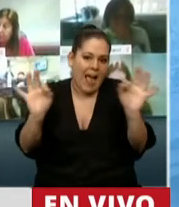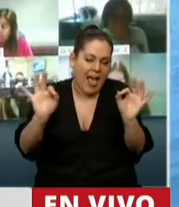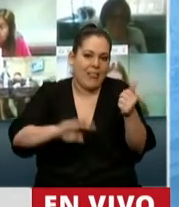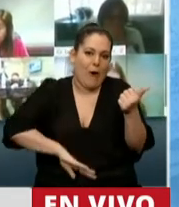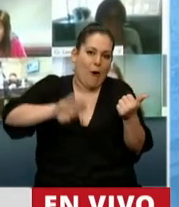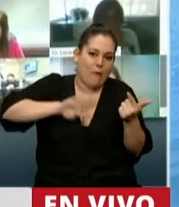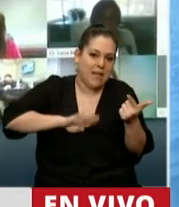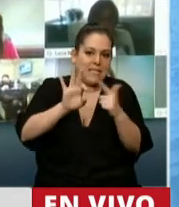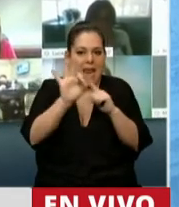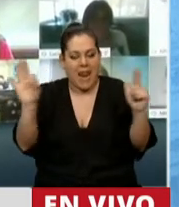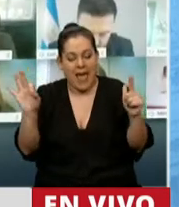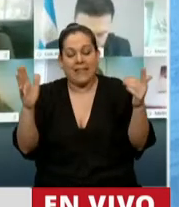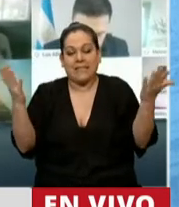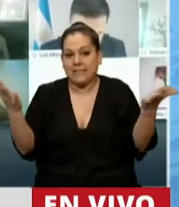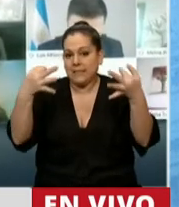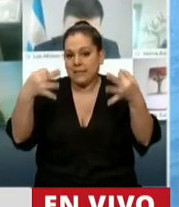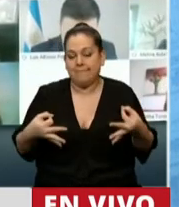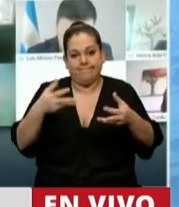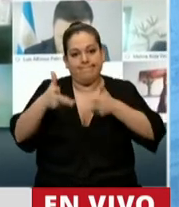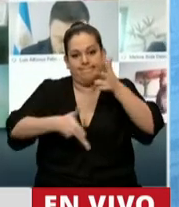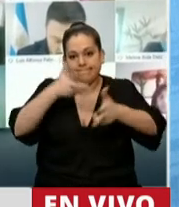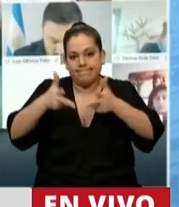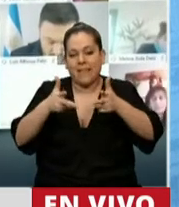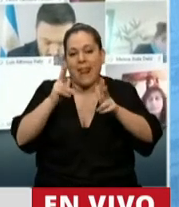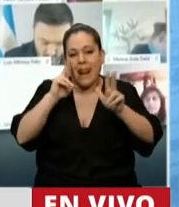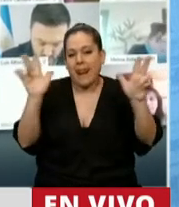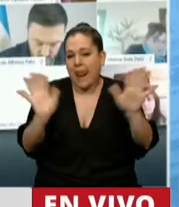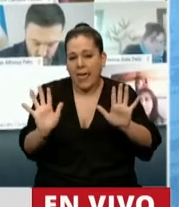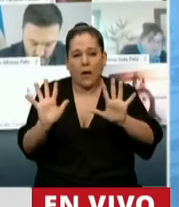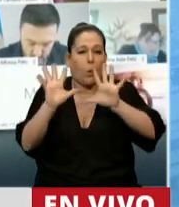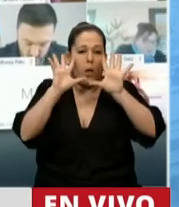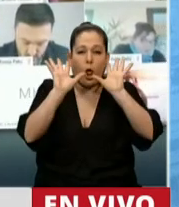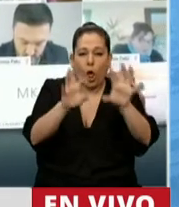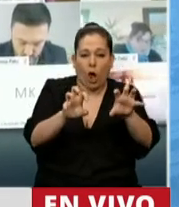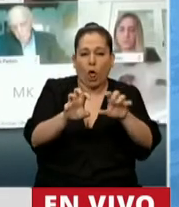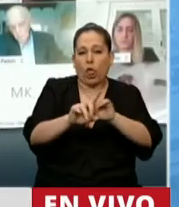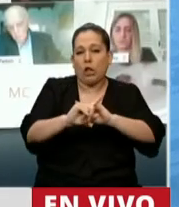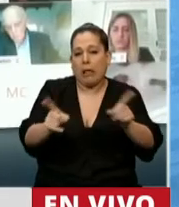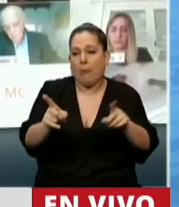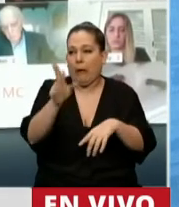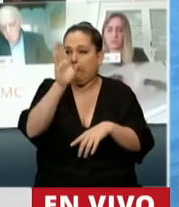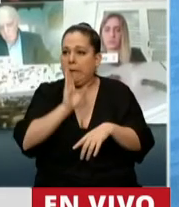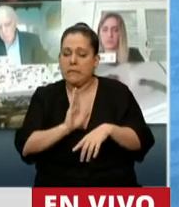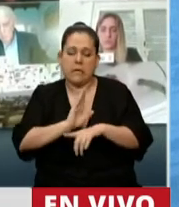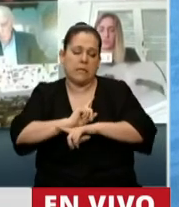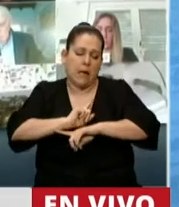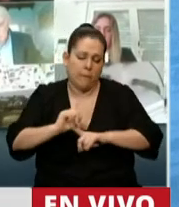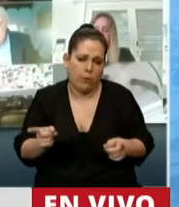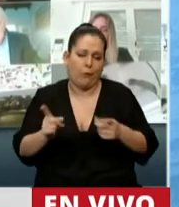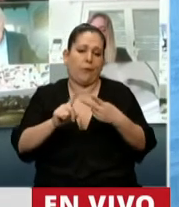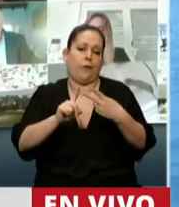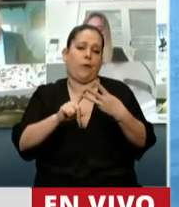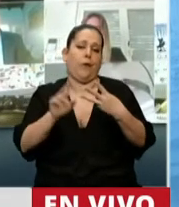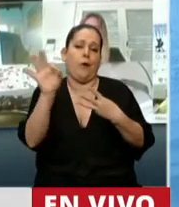Lo que me toca decir no tiene que ver ni con un discurso de odio, ni con intolerancia, ni con